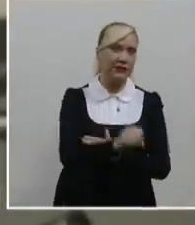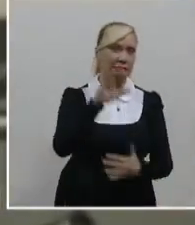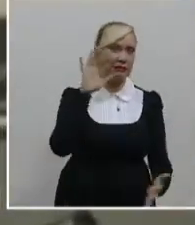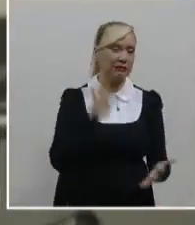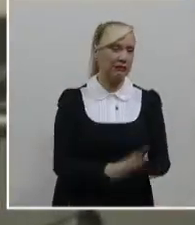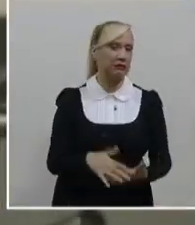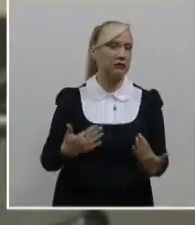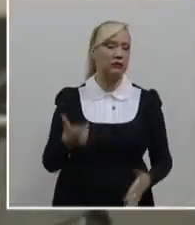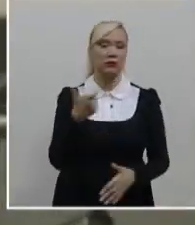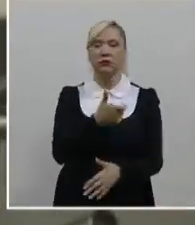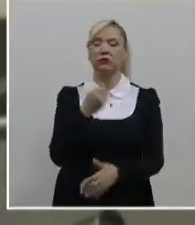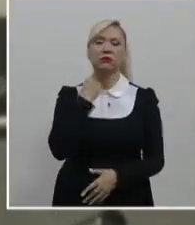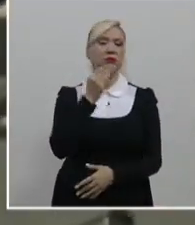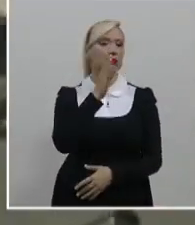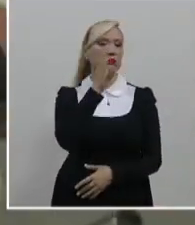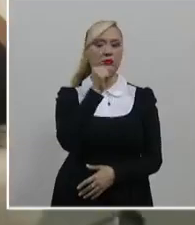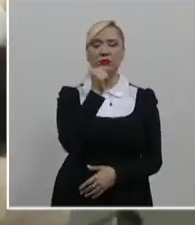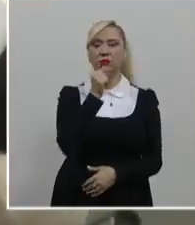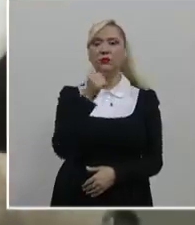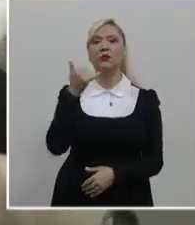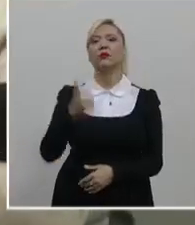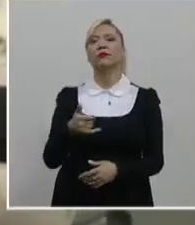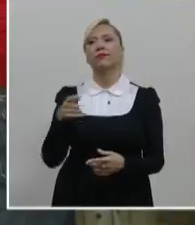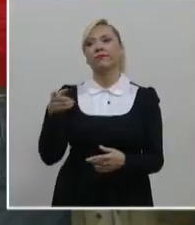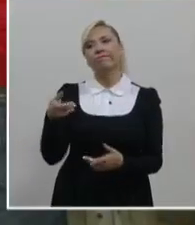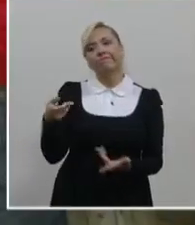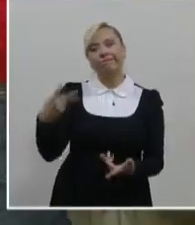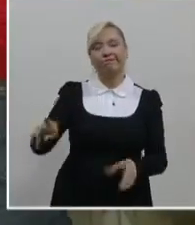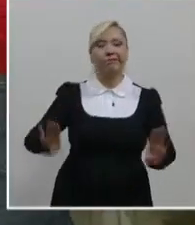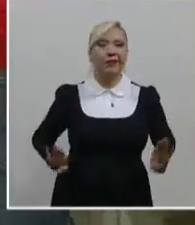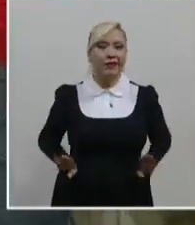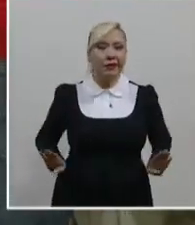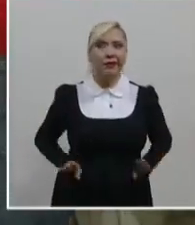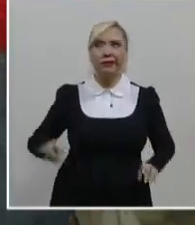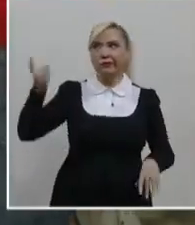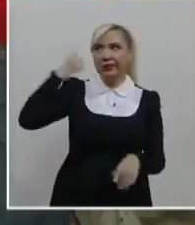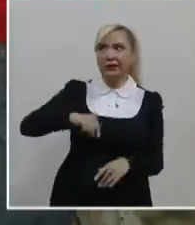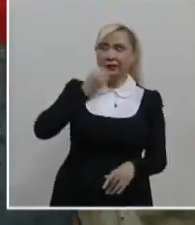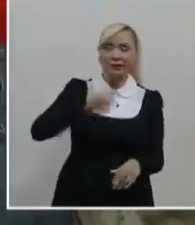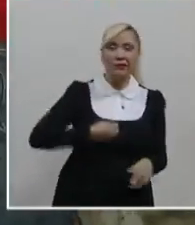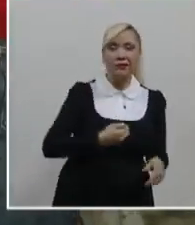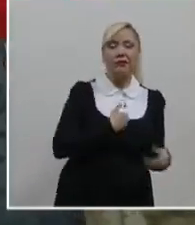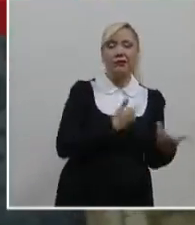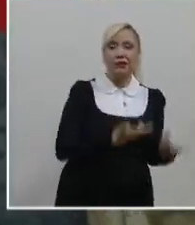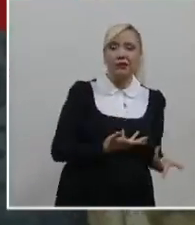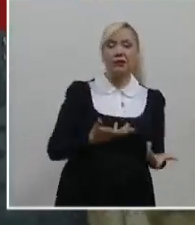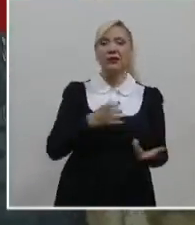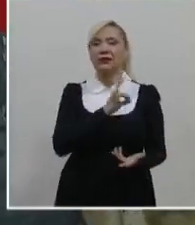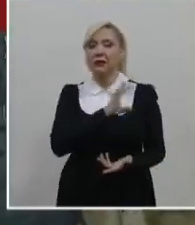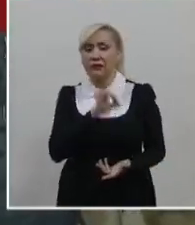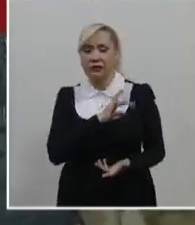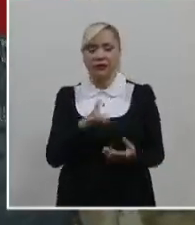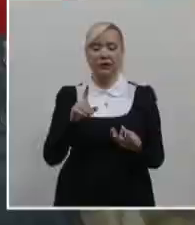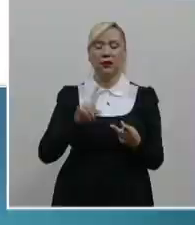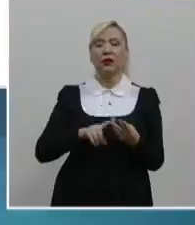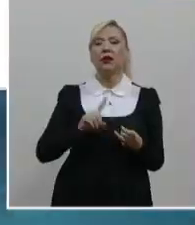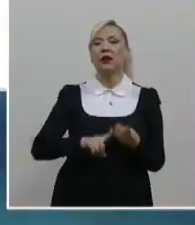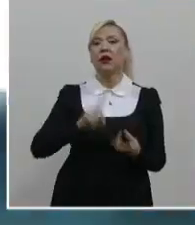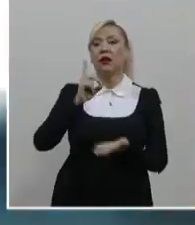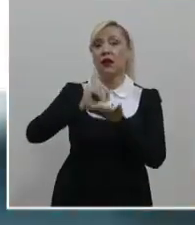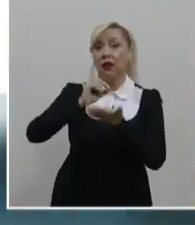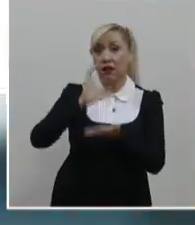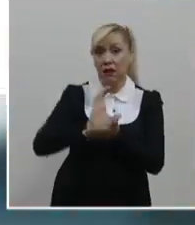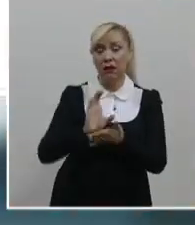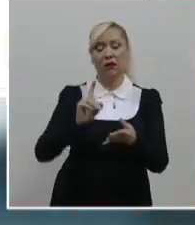la amnistía fueron porque cometió el delito por indicaciones de su pareja, por temor fundado, discapacidad, discriminación y porque se